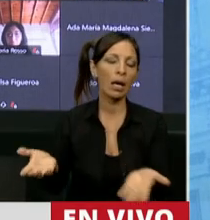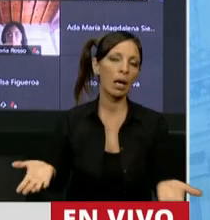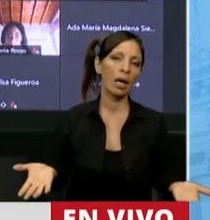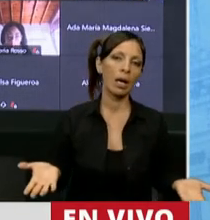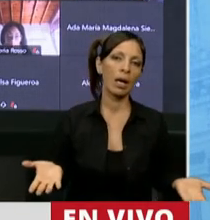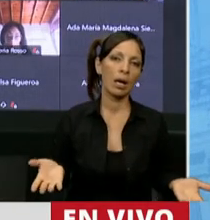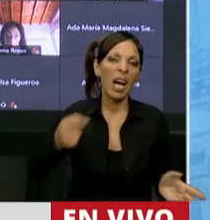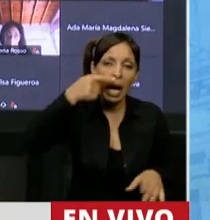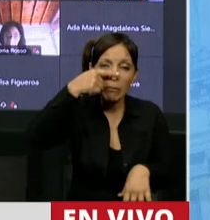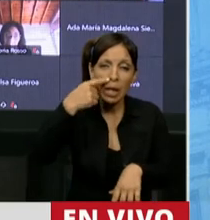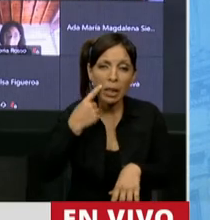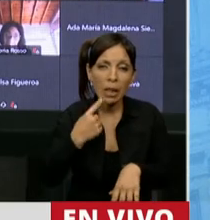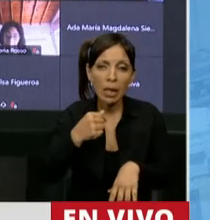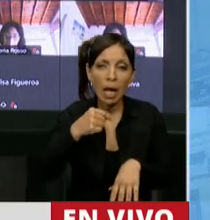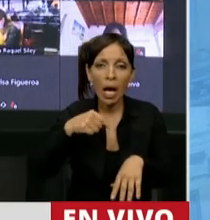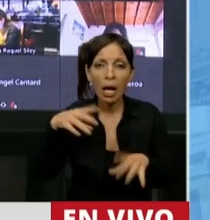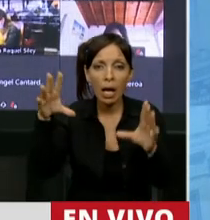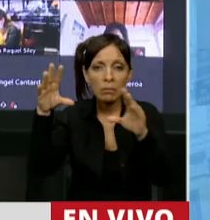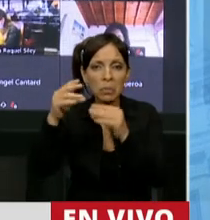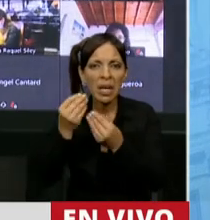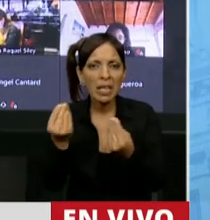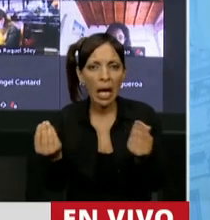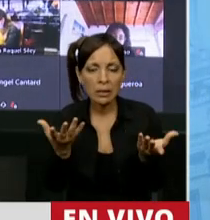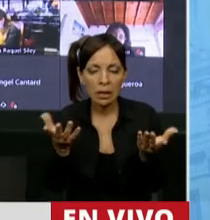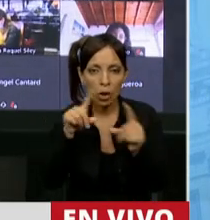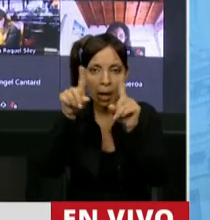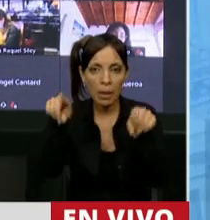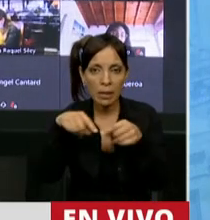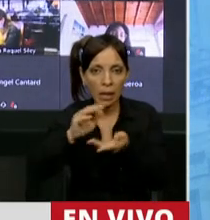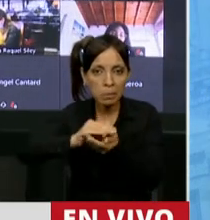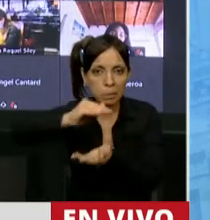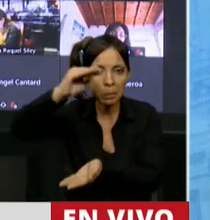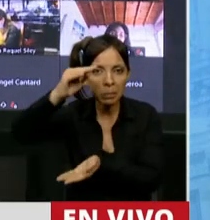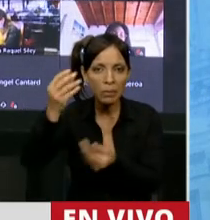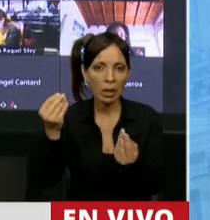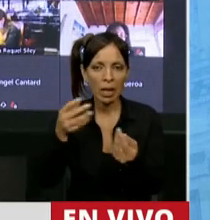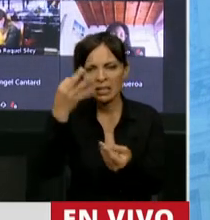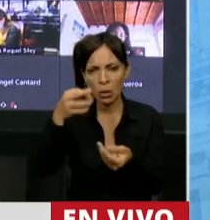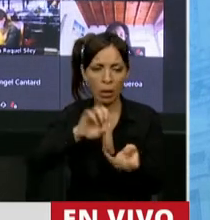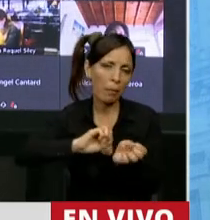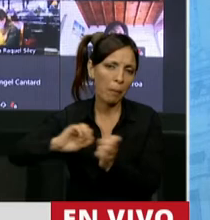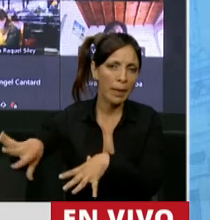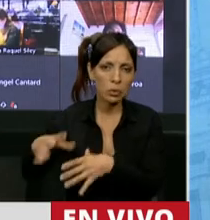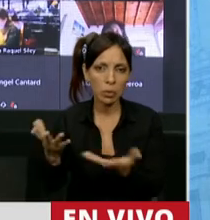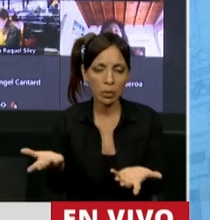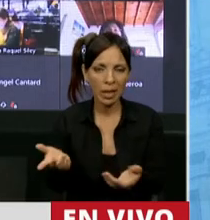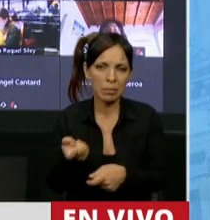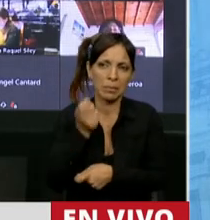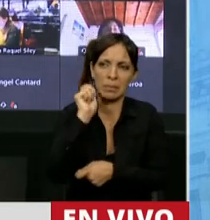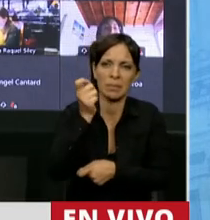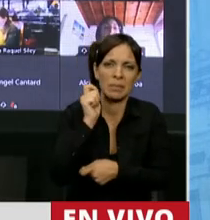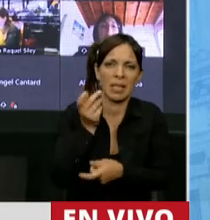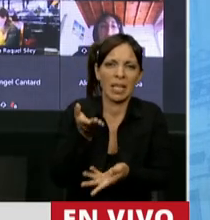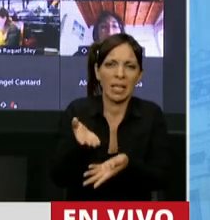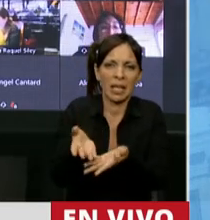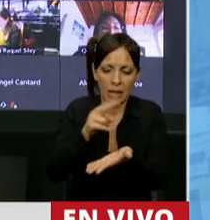del día con todas esas planillas que llenamos, pero sin duda tienen destino de hoguera porque no creo que nadie se tome el